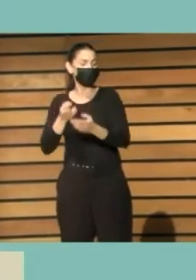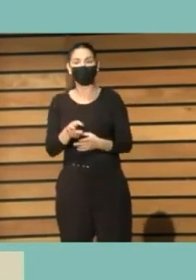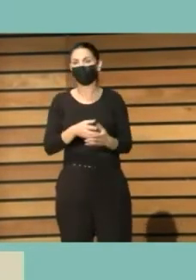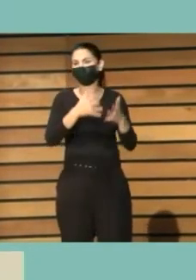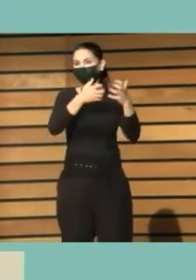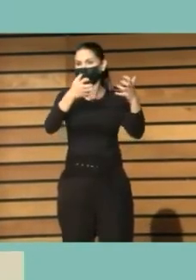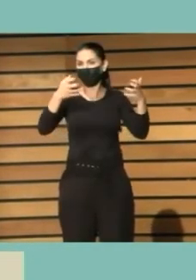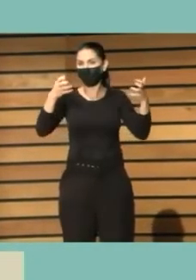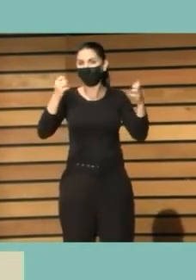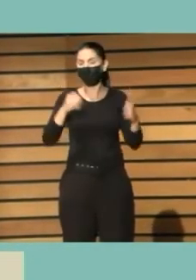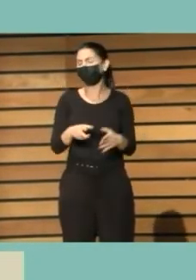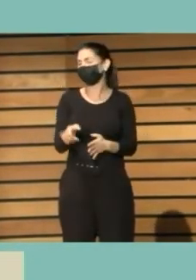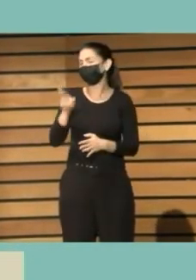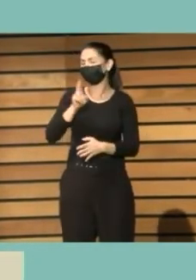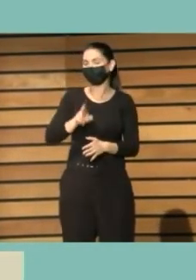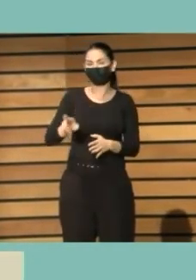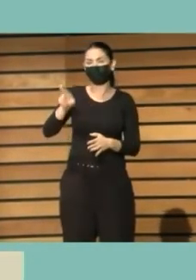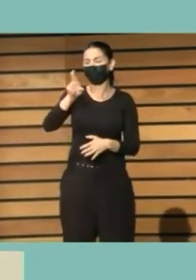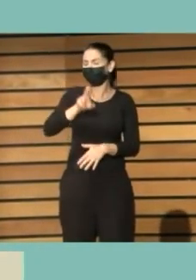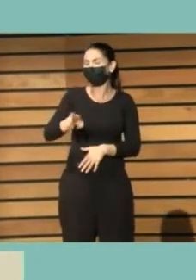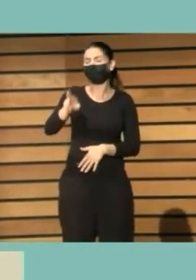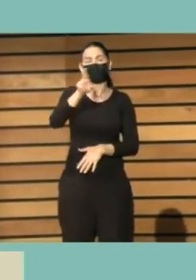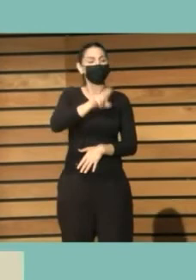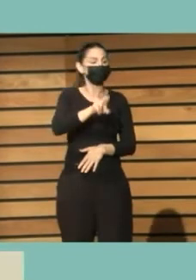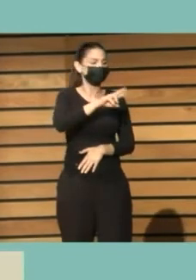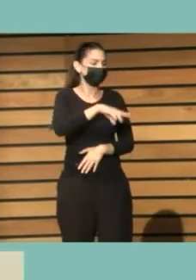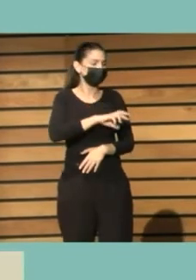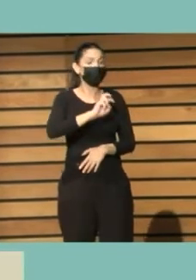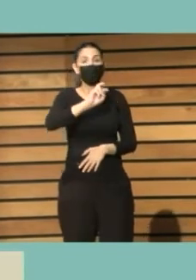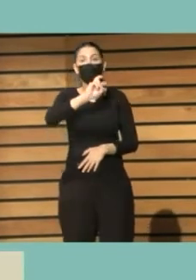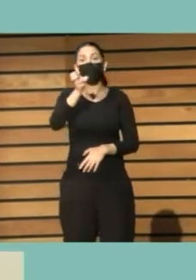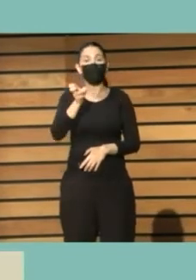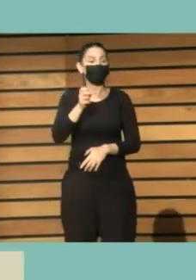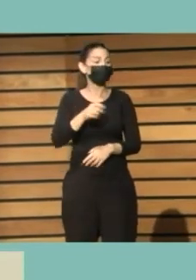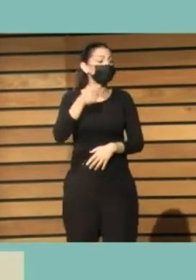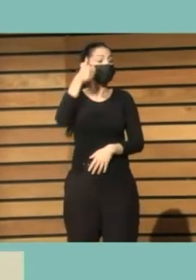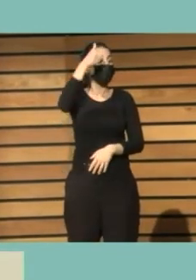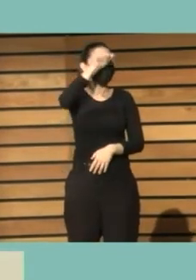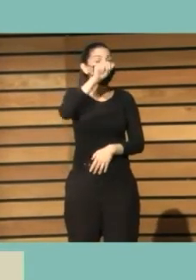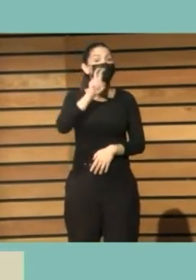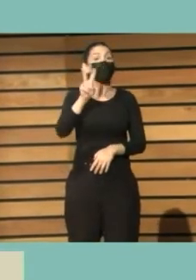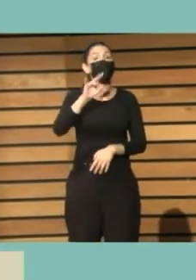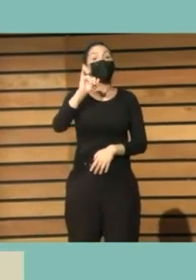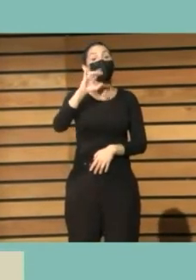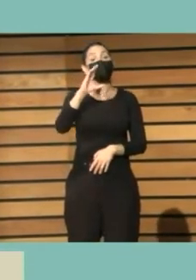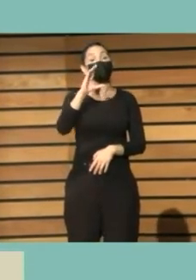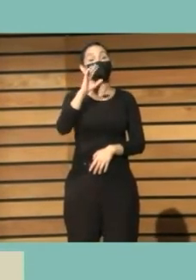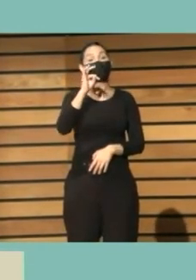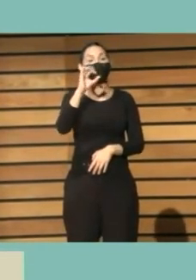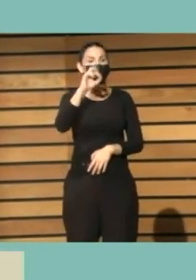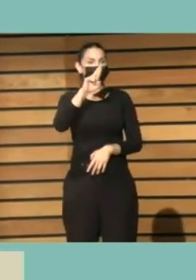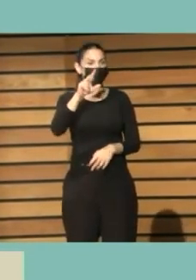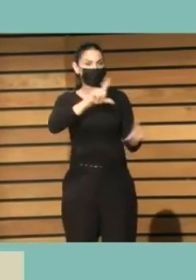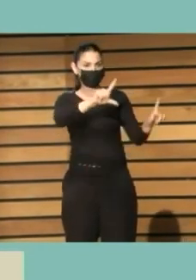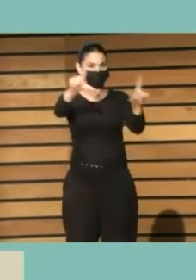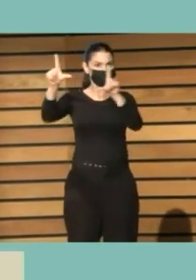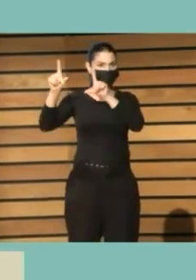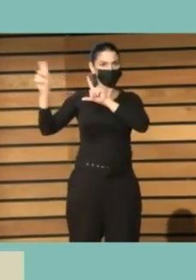la fotografía hay otro relato que es el de Víctor que es este chico que ven en la imagen